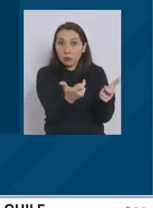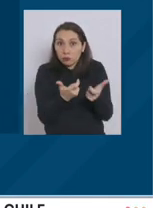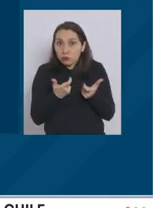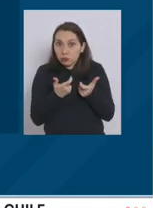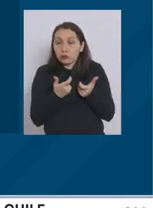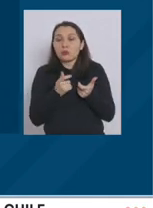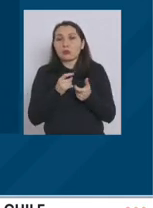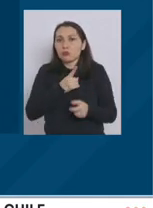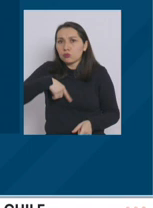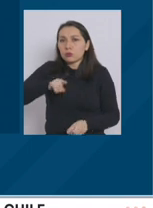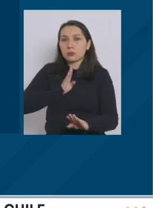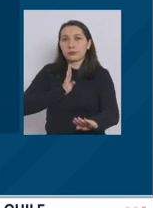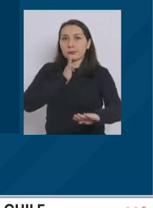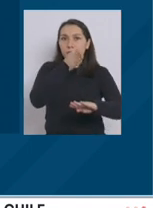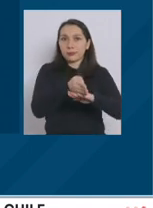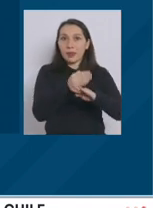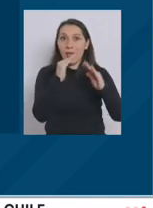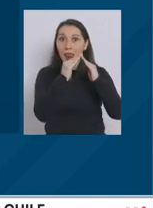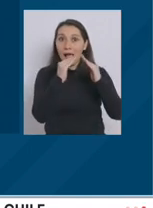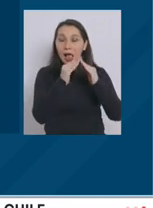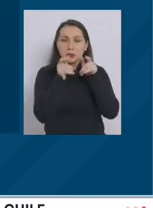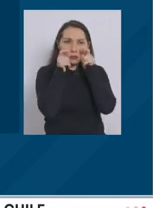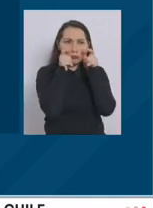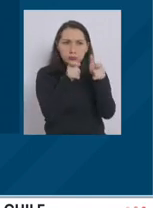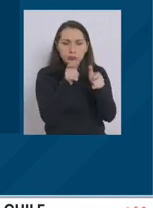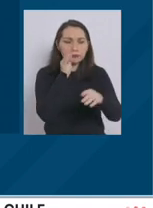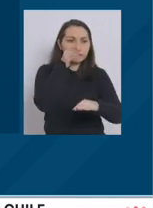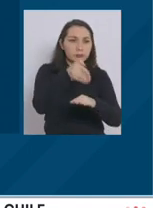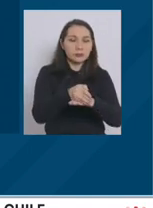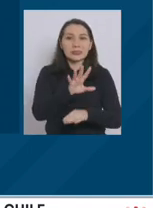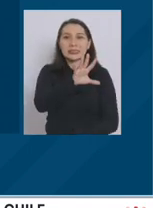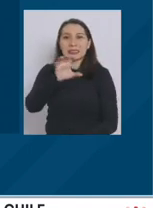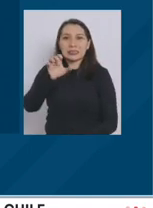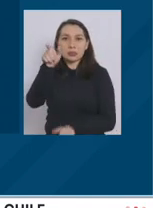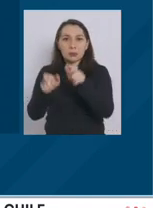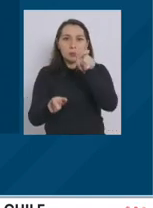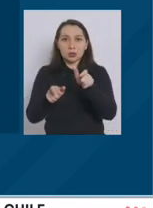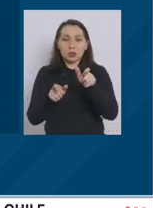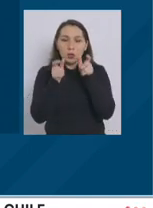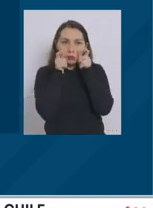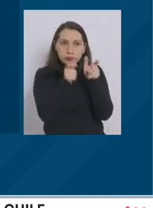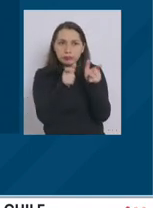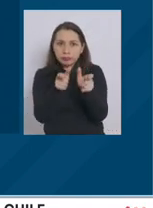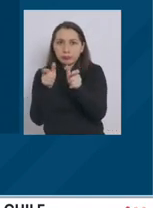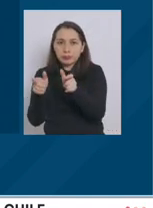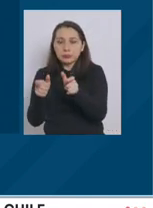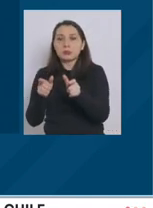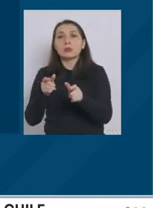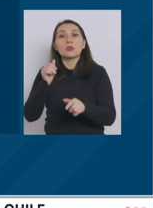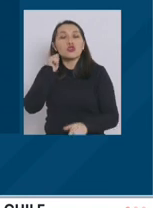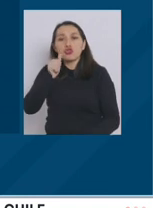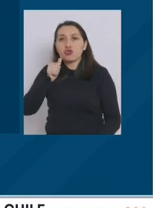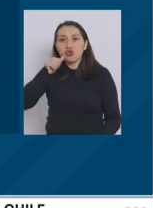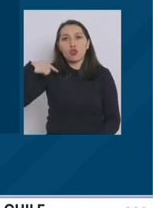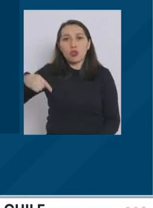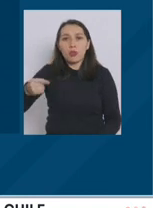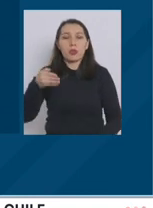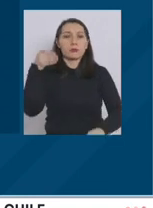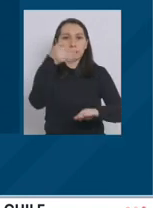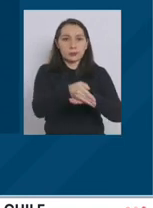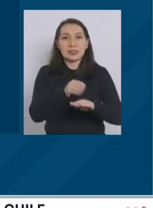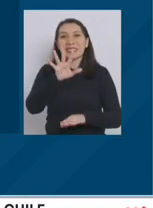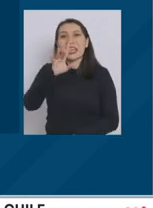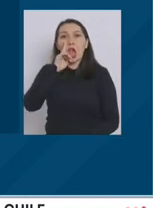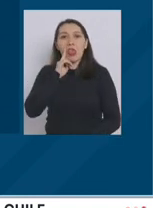que realizaremos a los domicilios de las personas, contamos con 500 fiscalizadores que van a hacer visitas diarias durante los